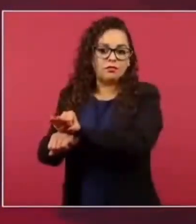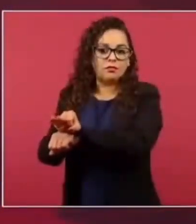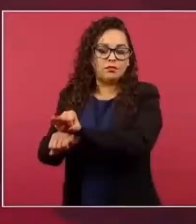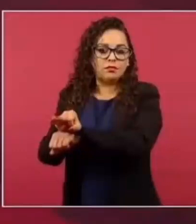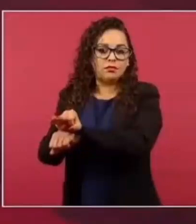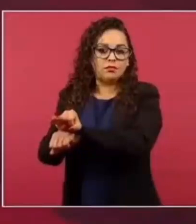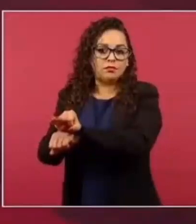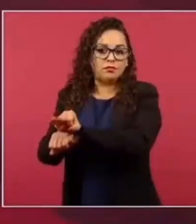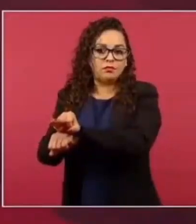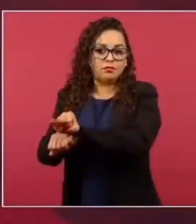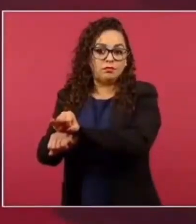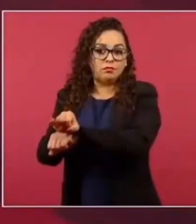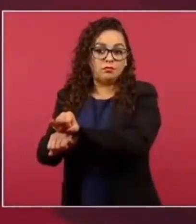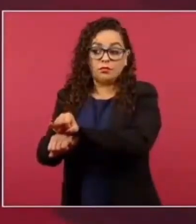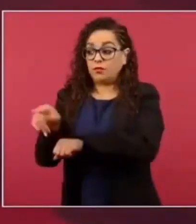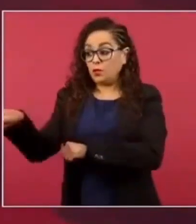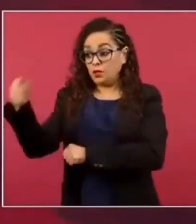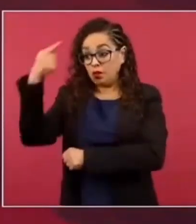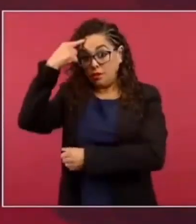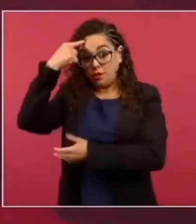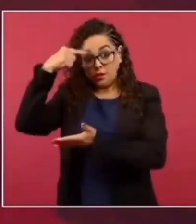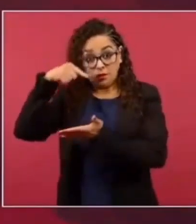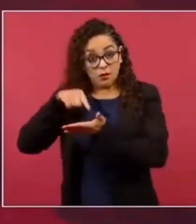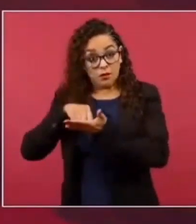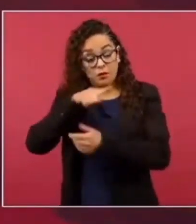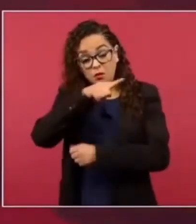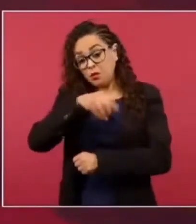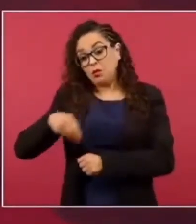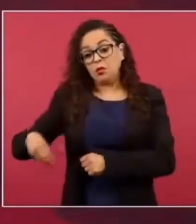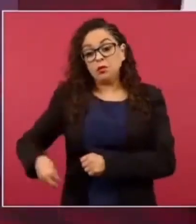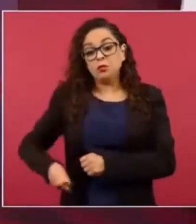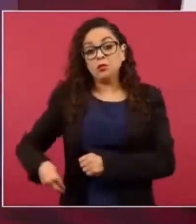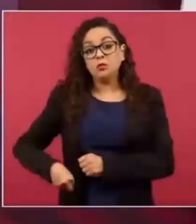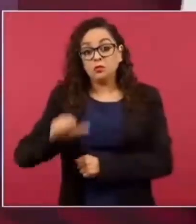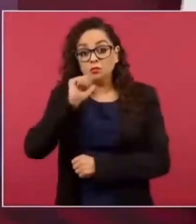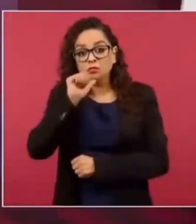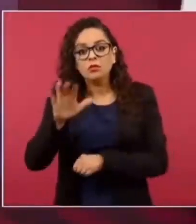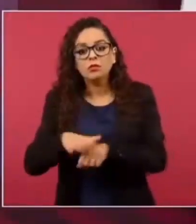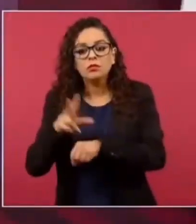consideran de que es una víctima